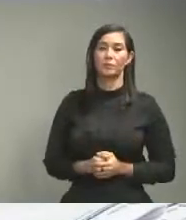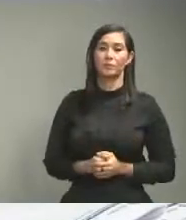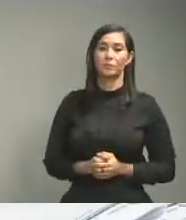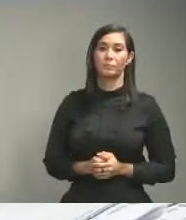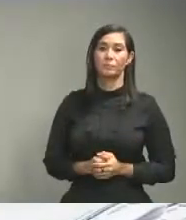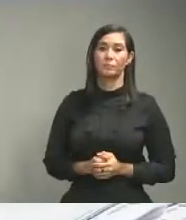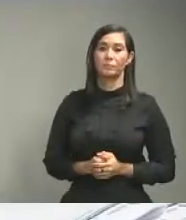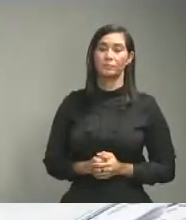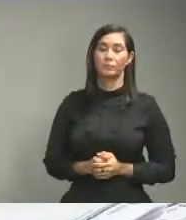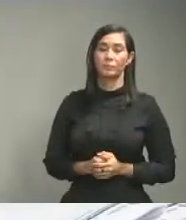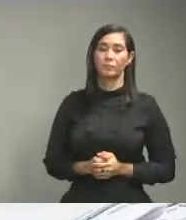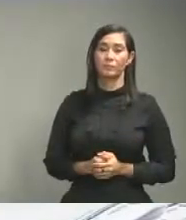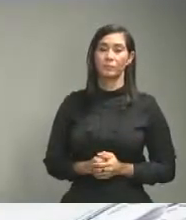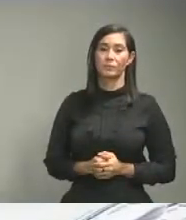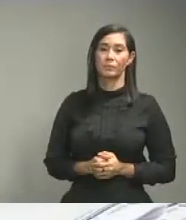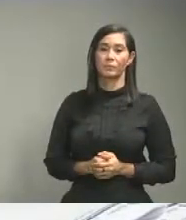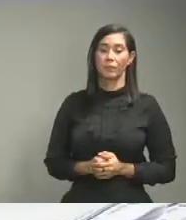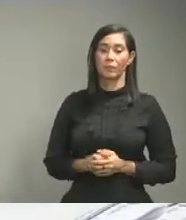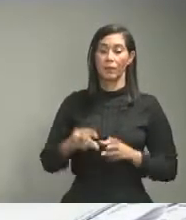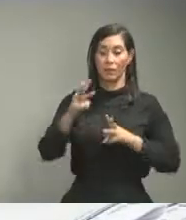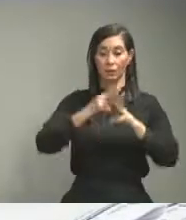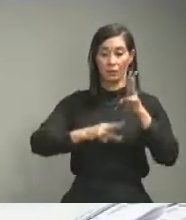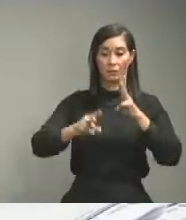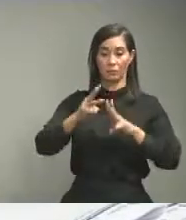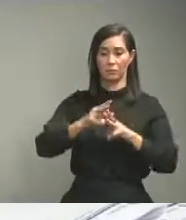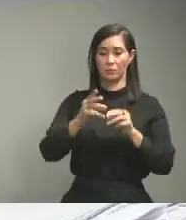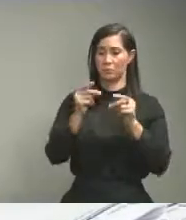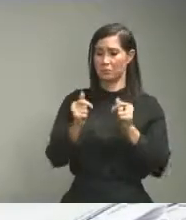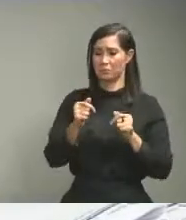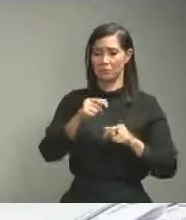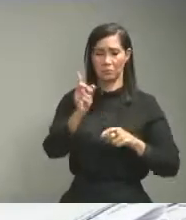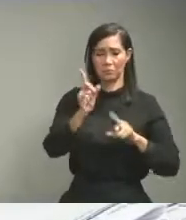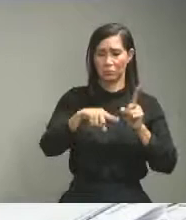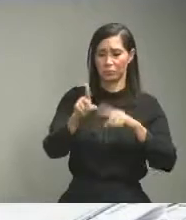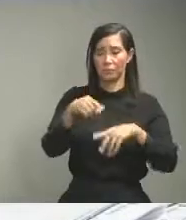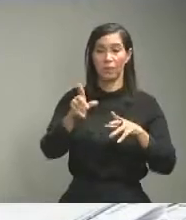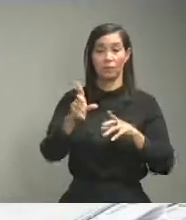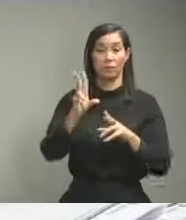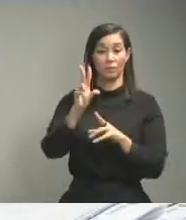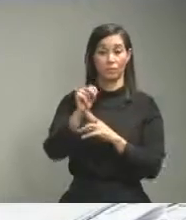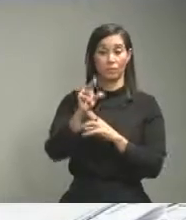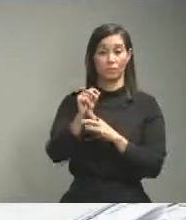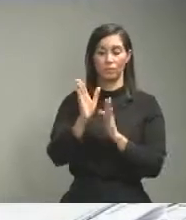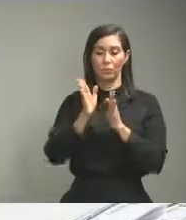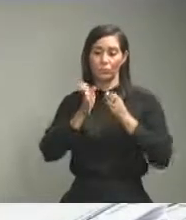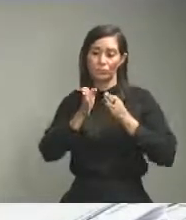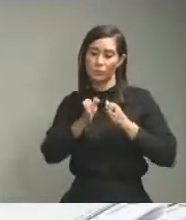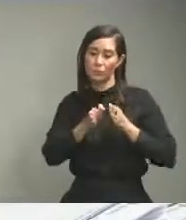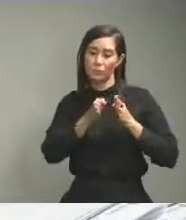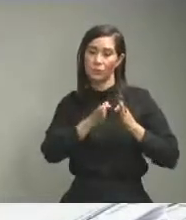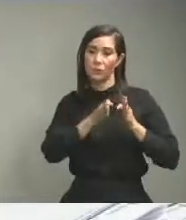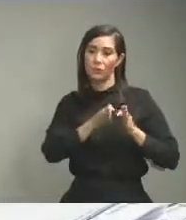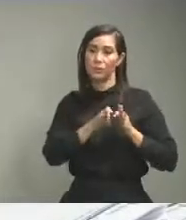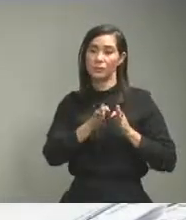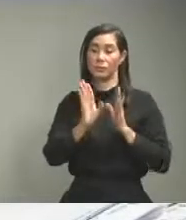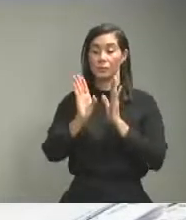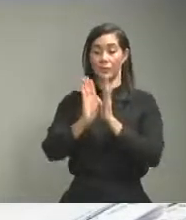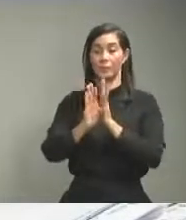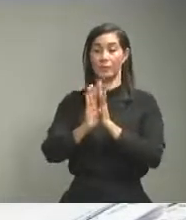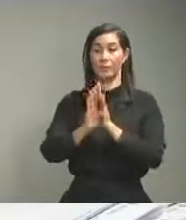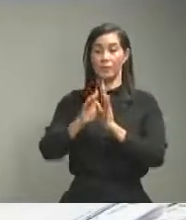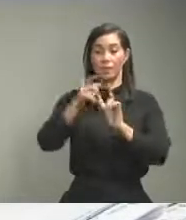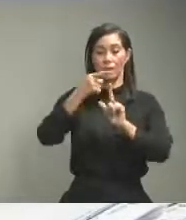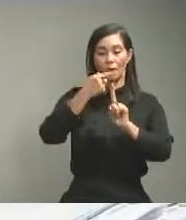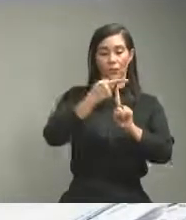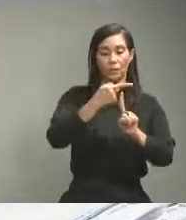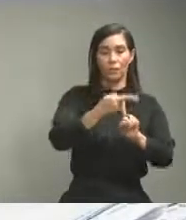parte del mundo de manera indiscriminada eso lo hemos dicho sino que los casos positivos los